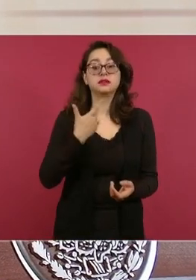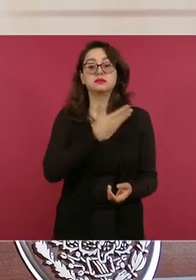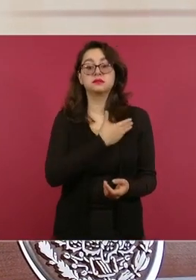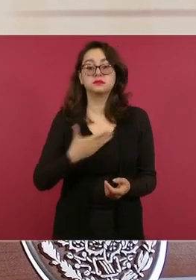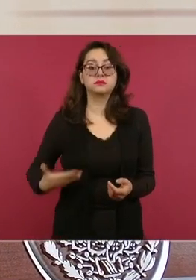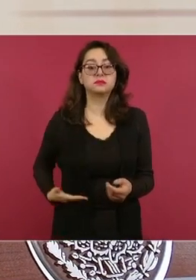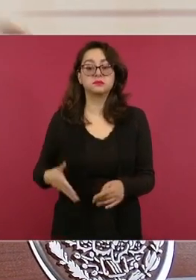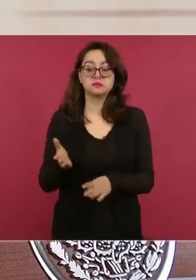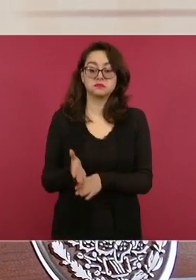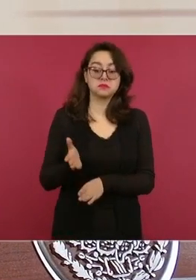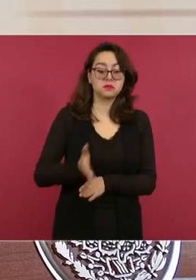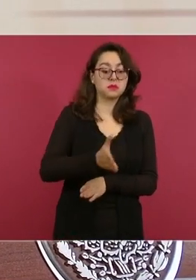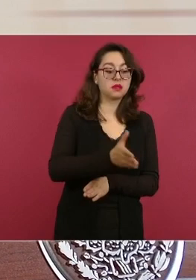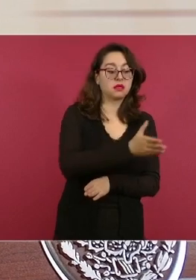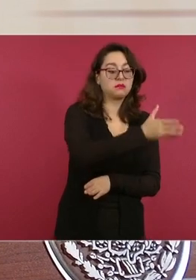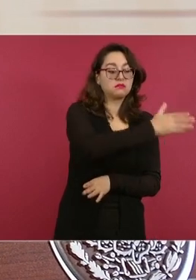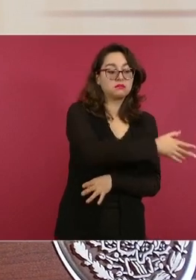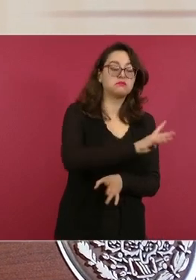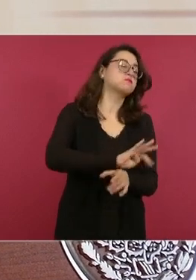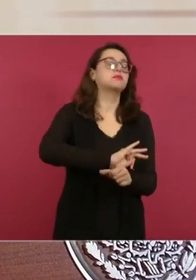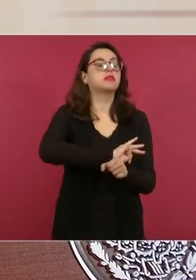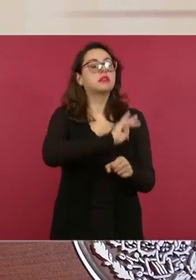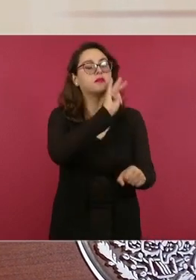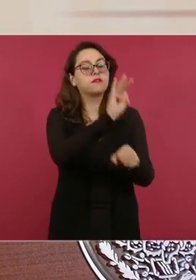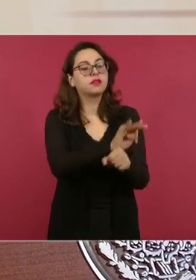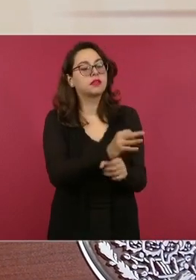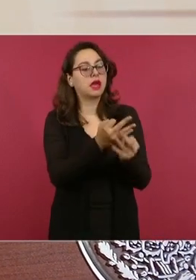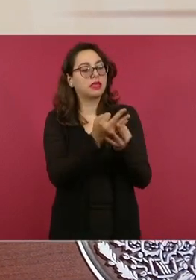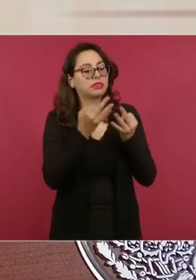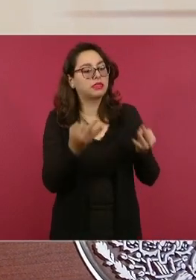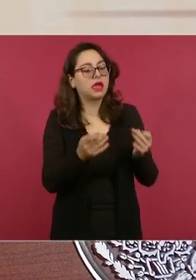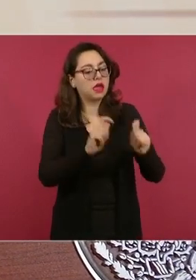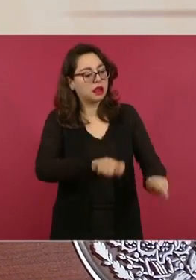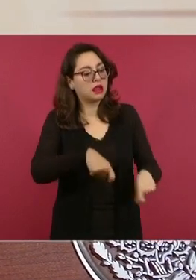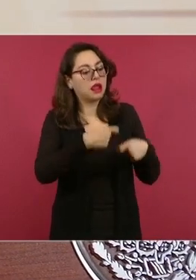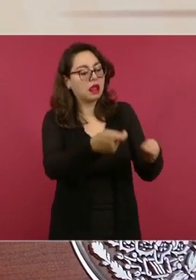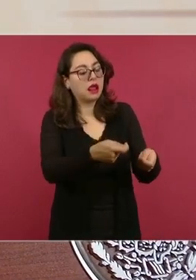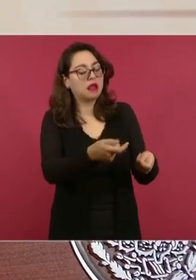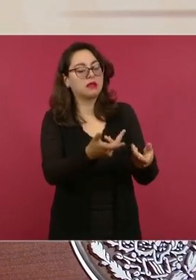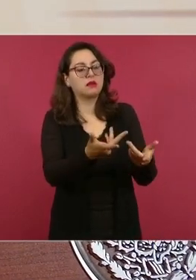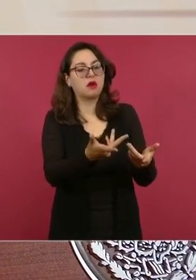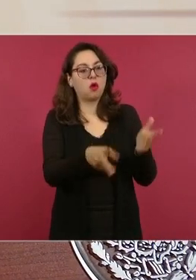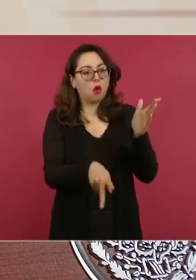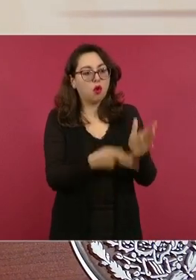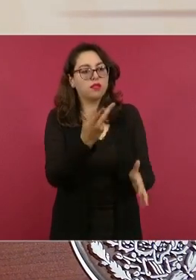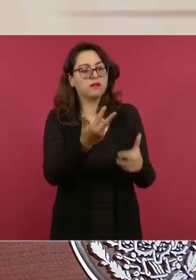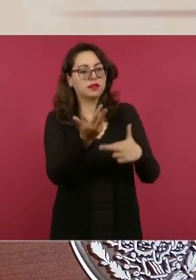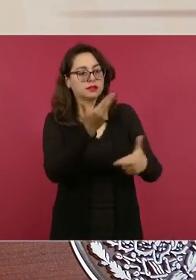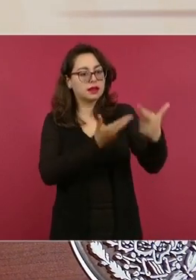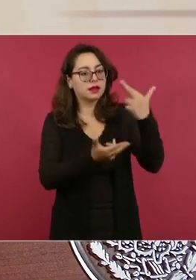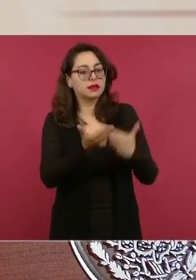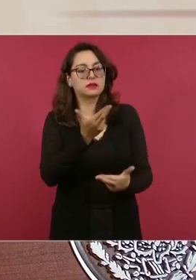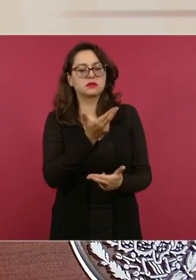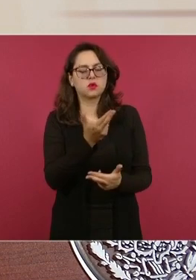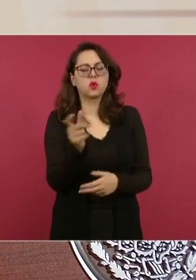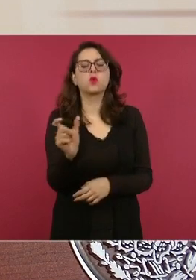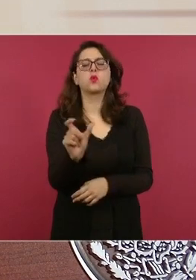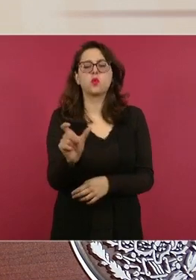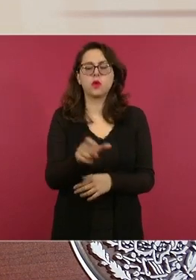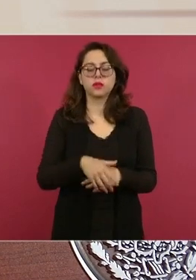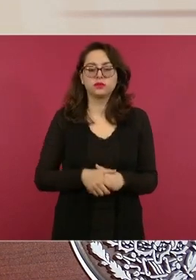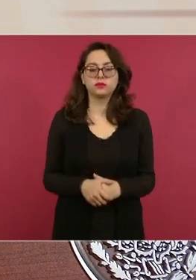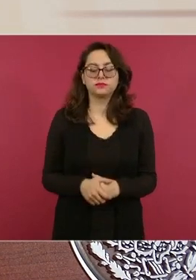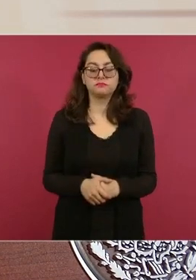tierras que se les habían arrebatado después de la dotación